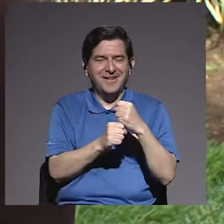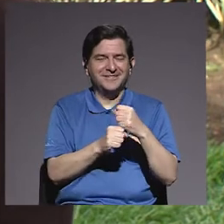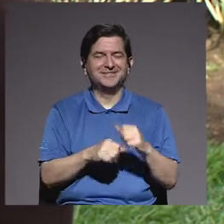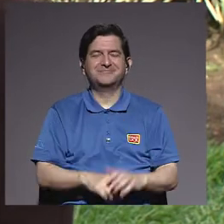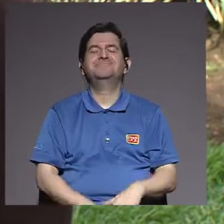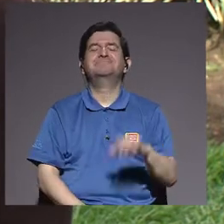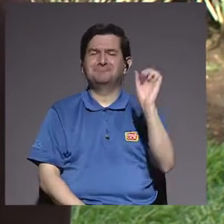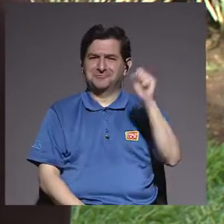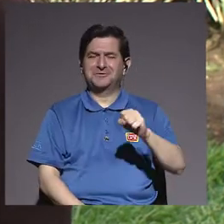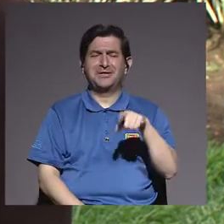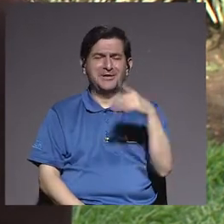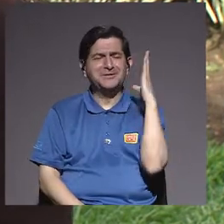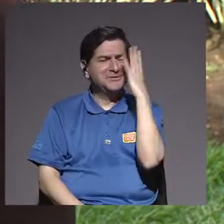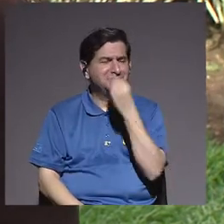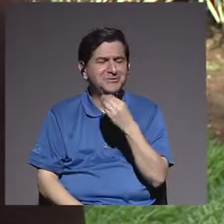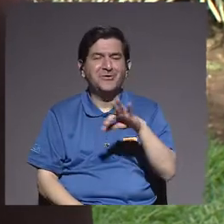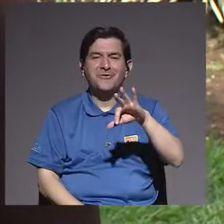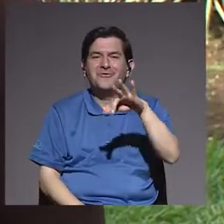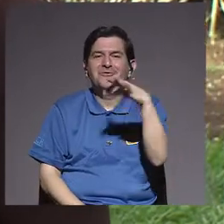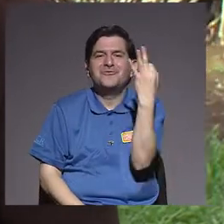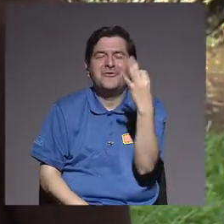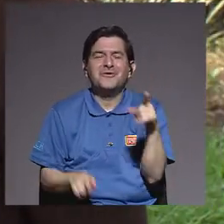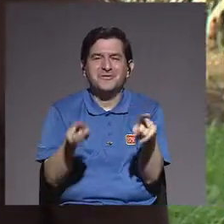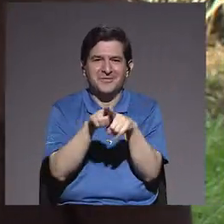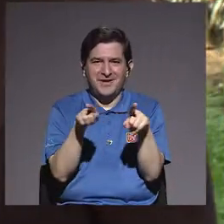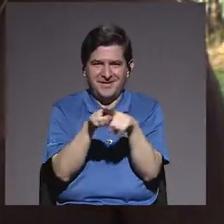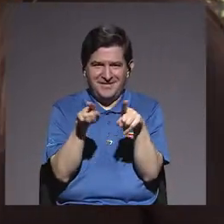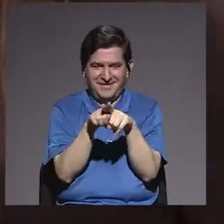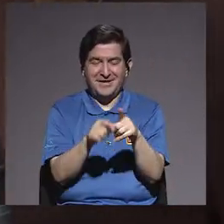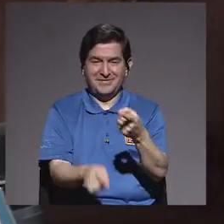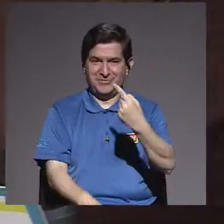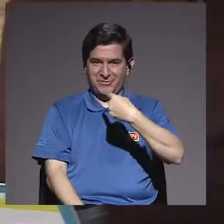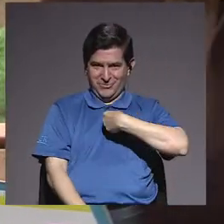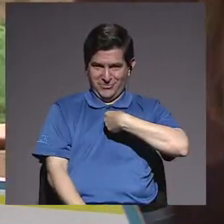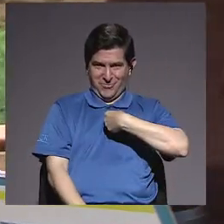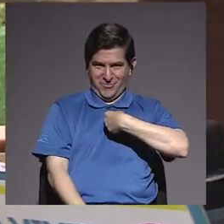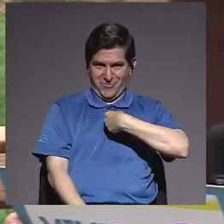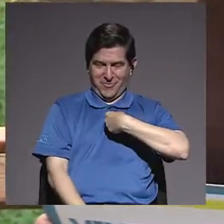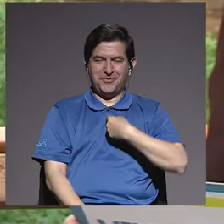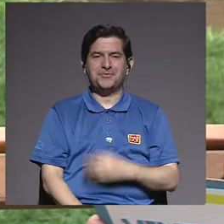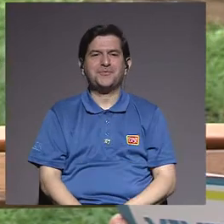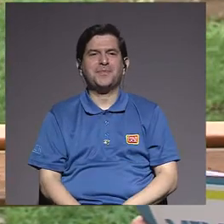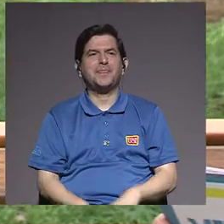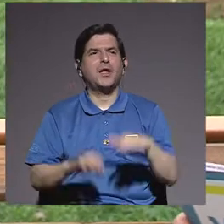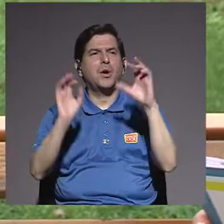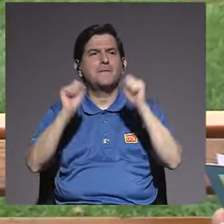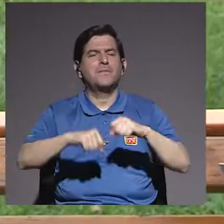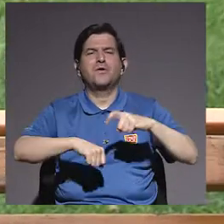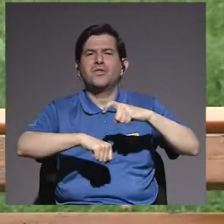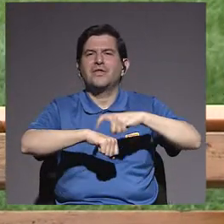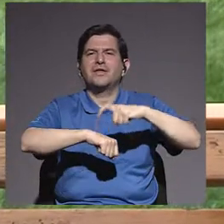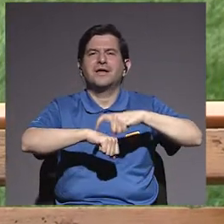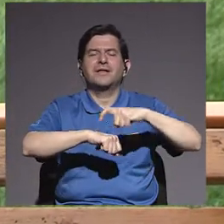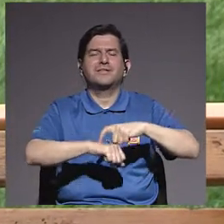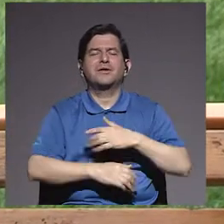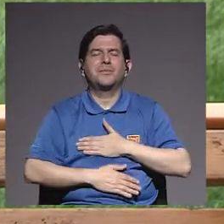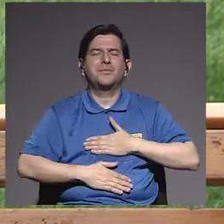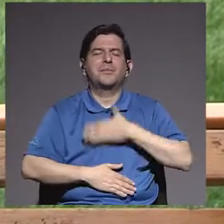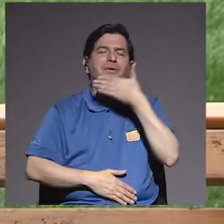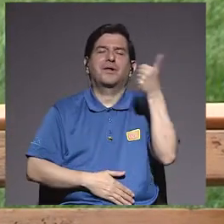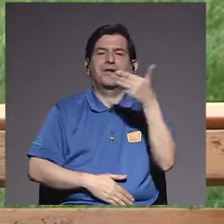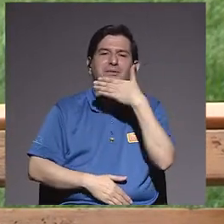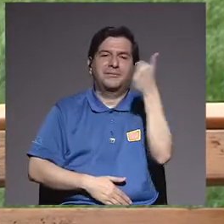sí. No, eso es muy lindo, es la forma, es la forma de como yo pueda hacerme el rato lo mejor